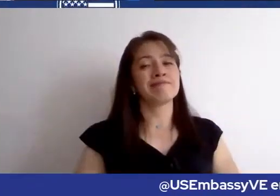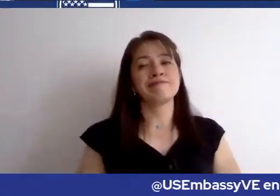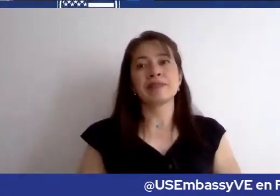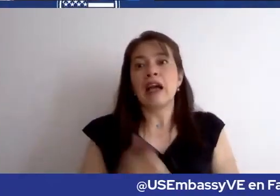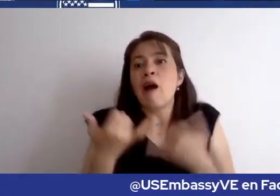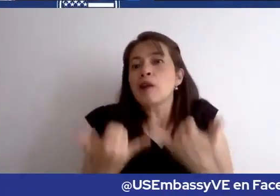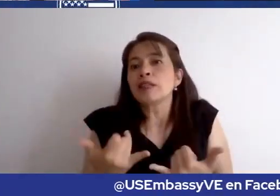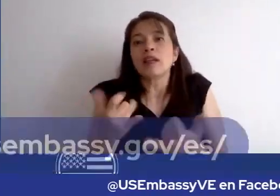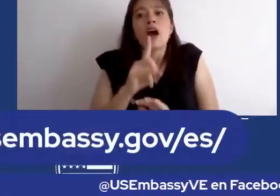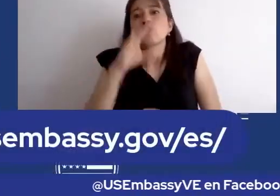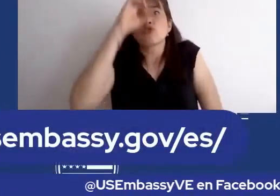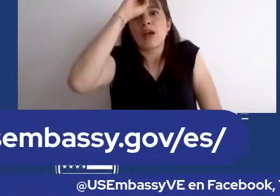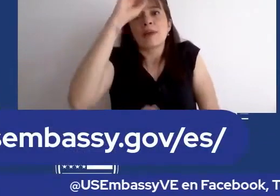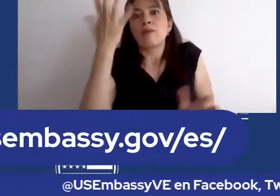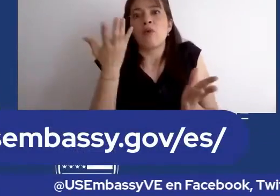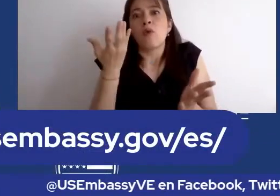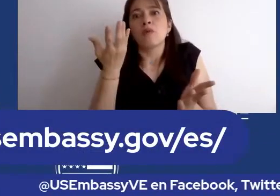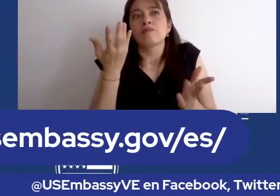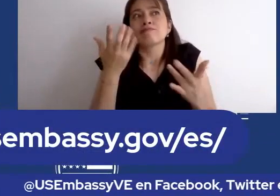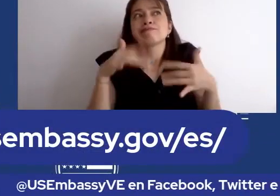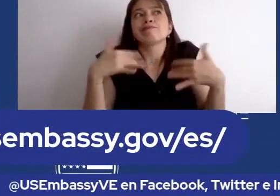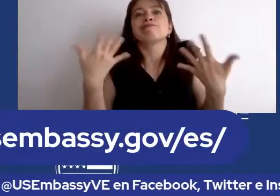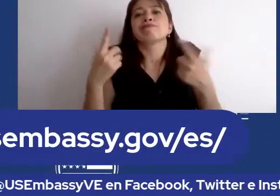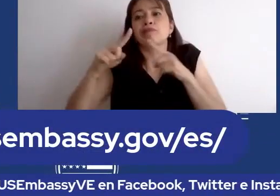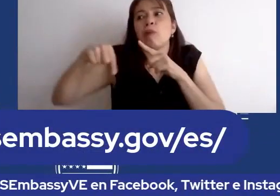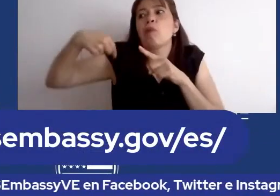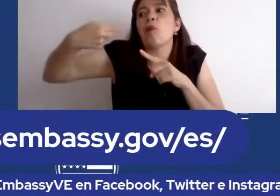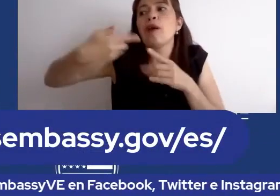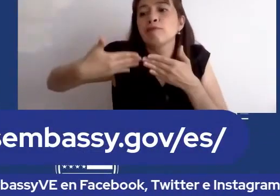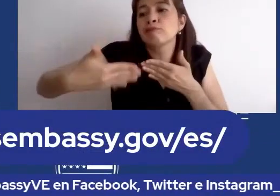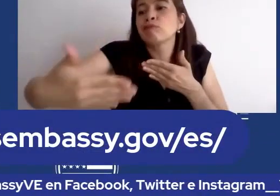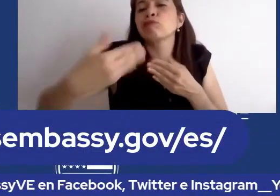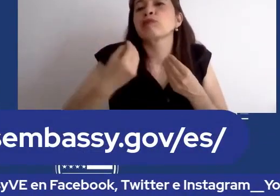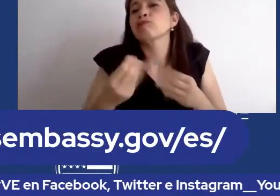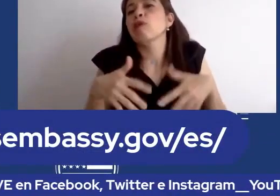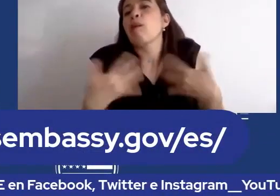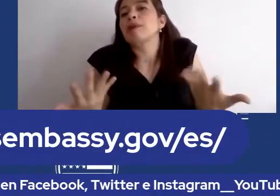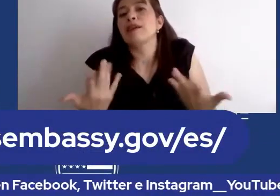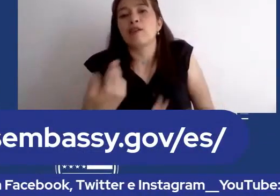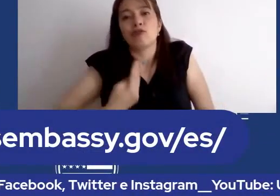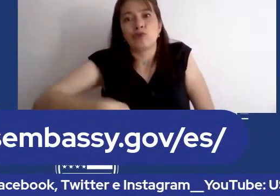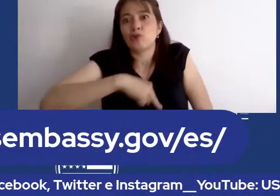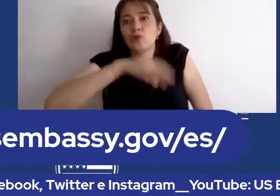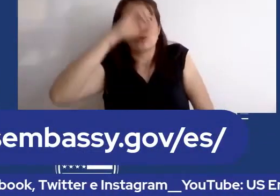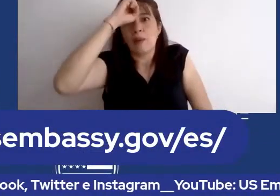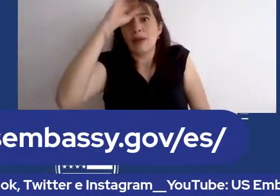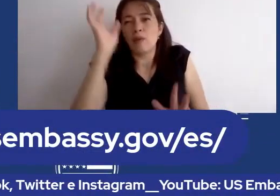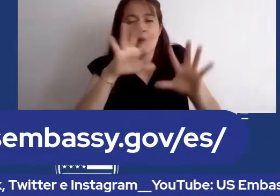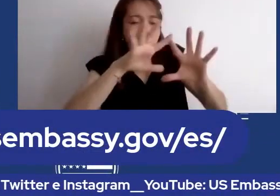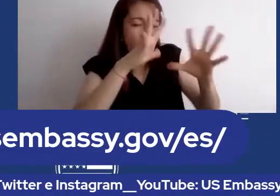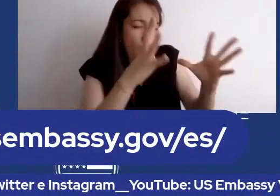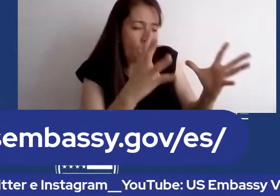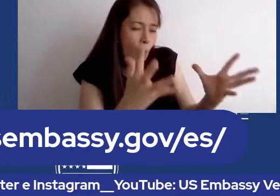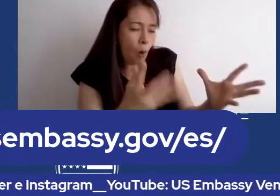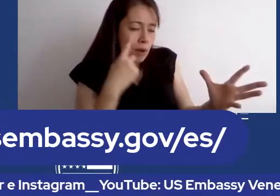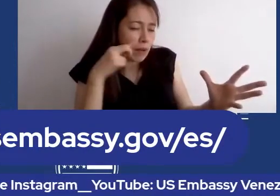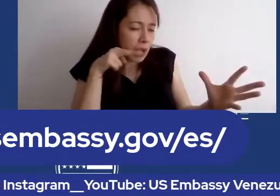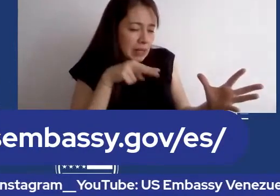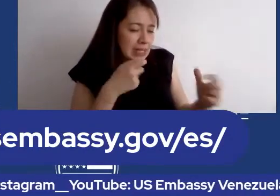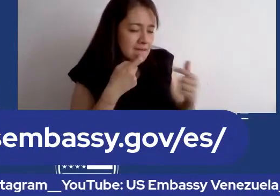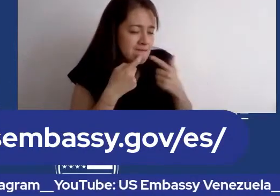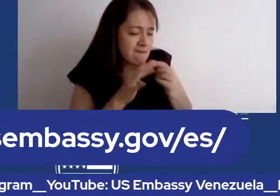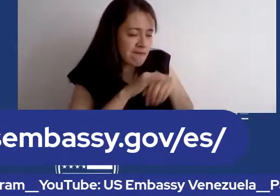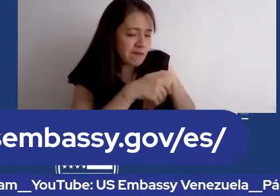cristal para decir cómo va a continuar esta pandemia, pero siempre hay que ser